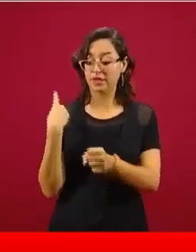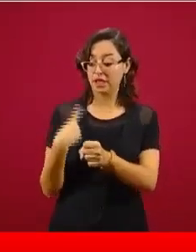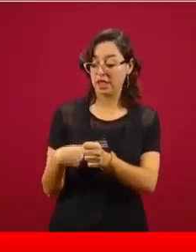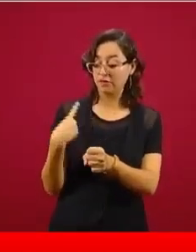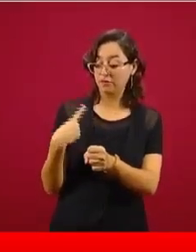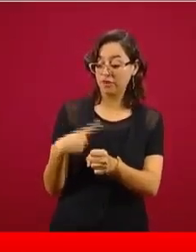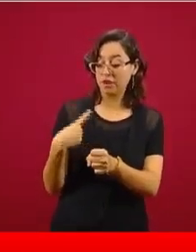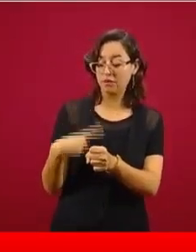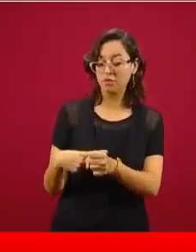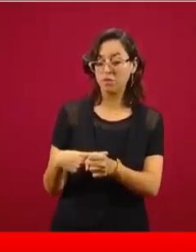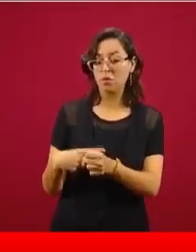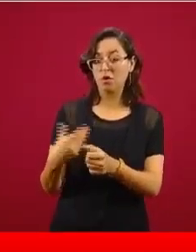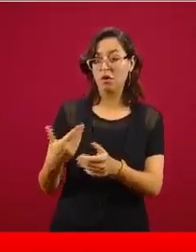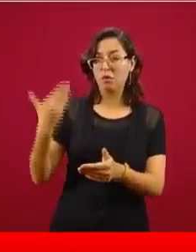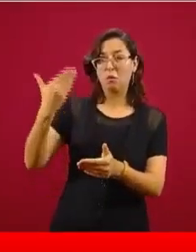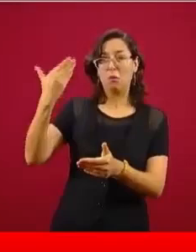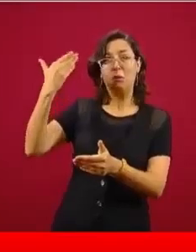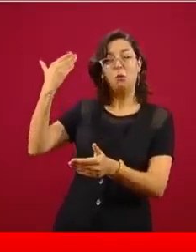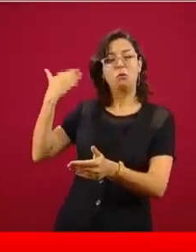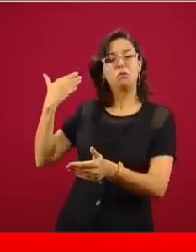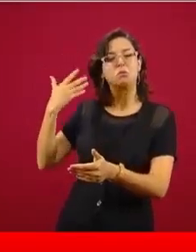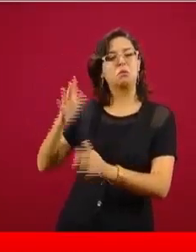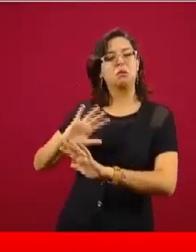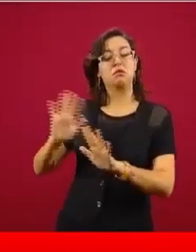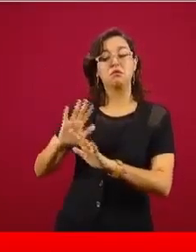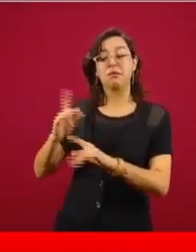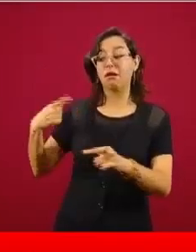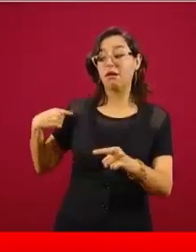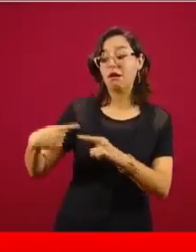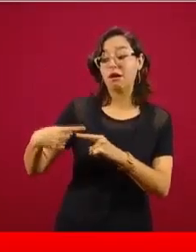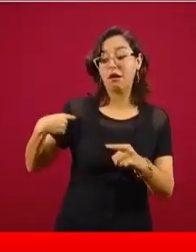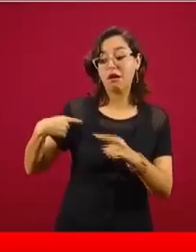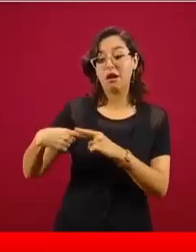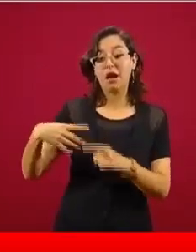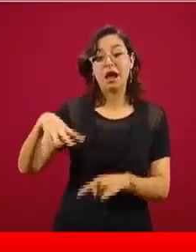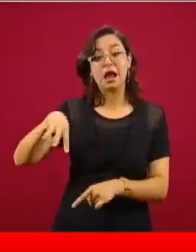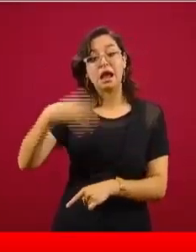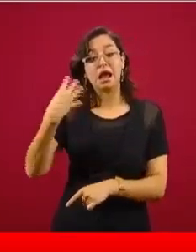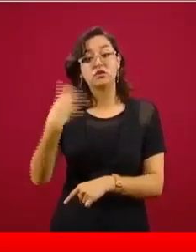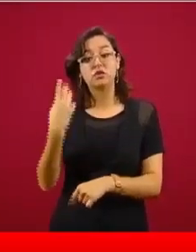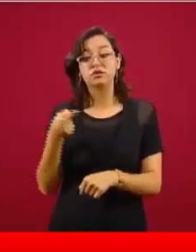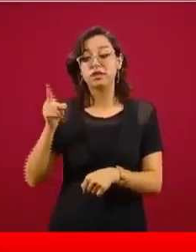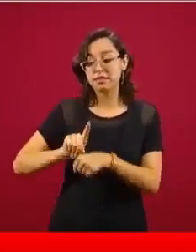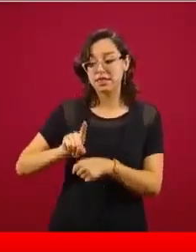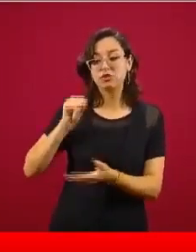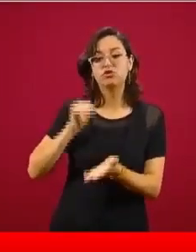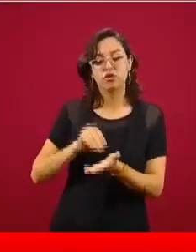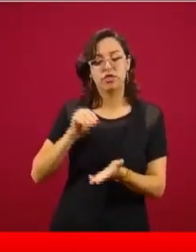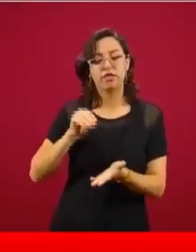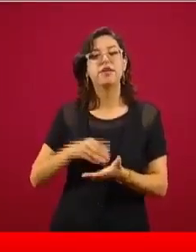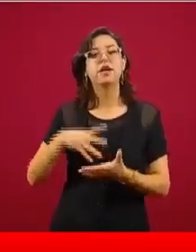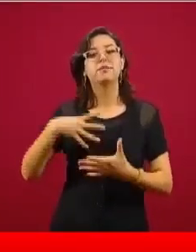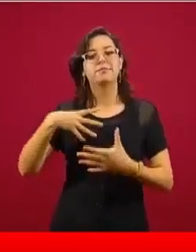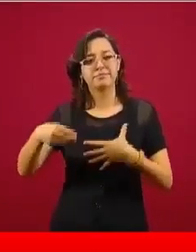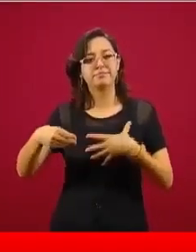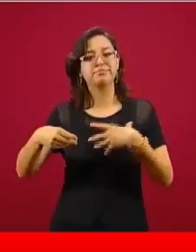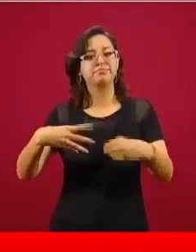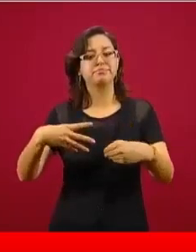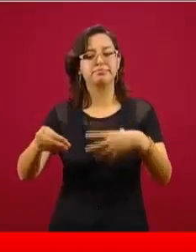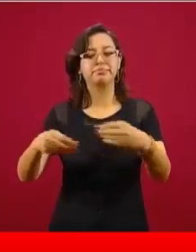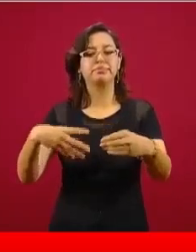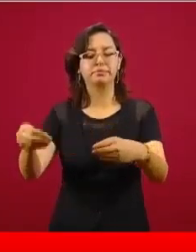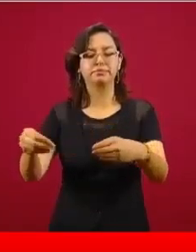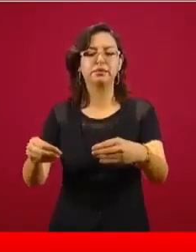la epidemia son los casos de los últimos 14 días, son las personas que son contagiantes. Desde luego se han descrito personas que